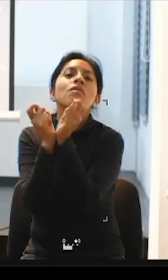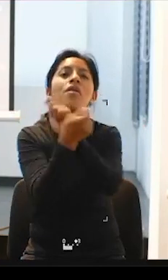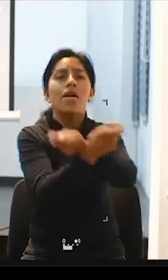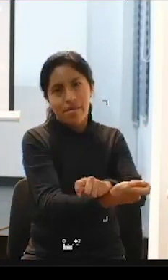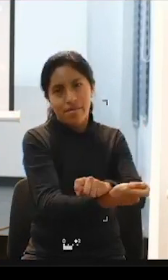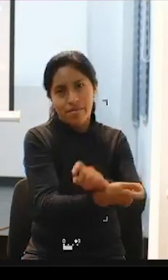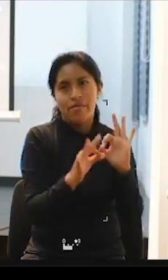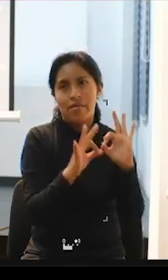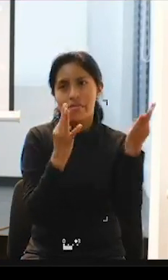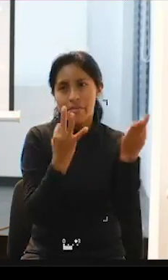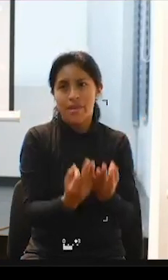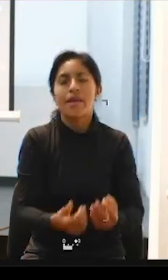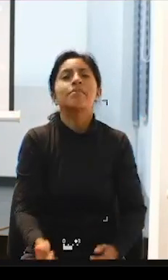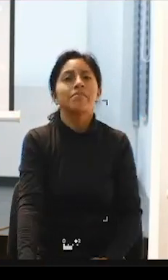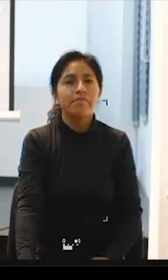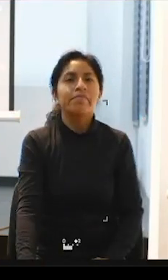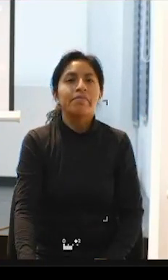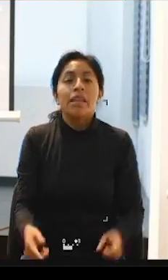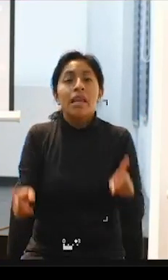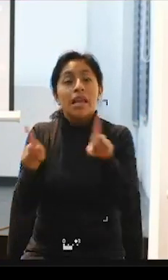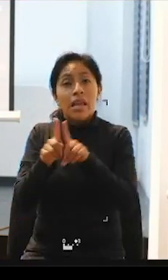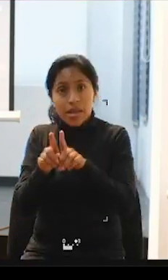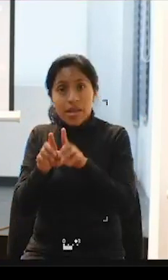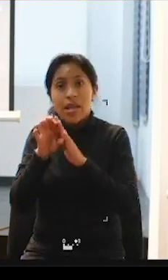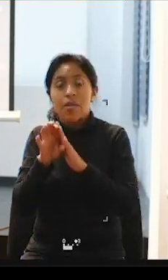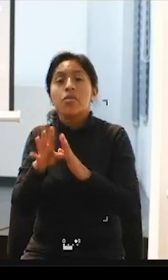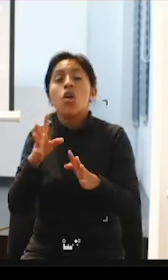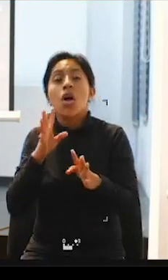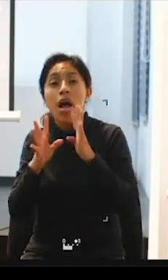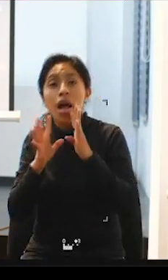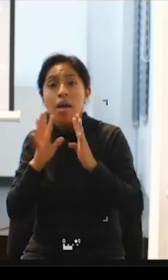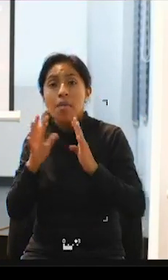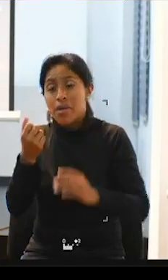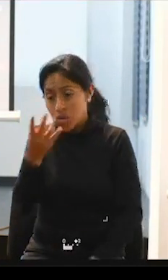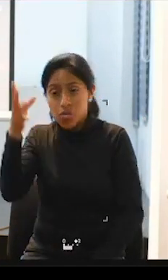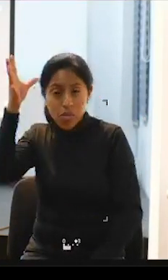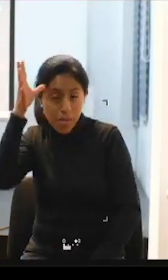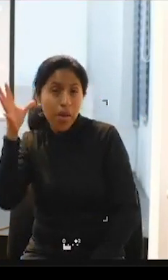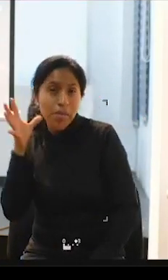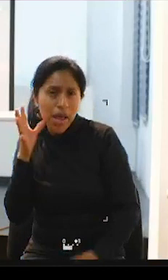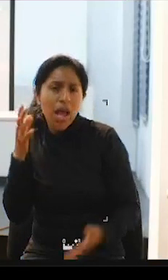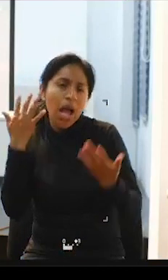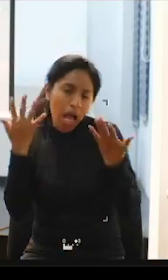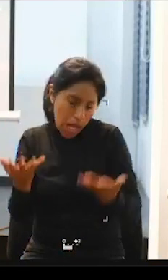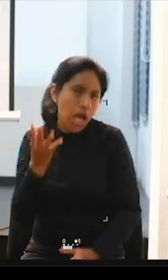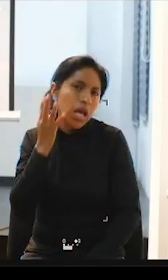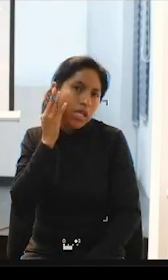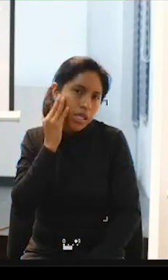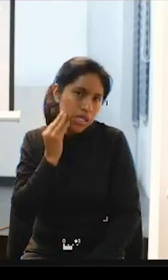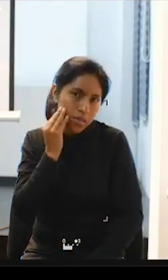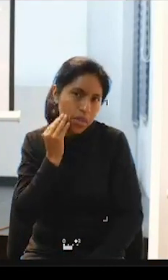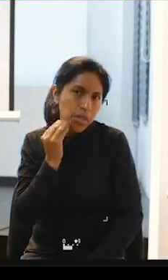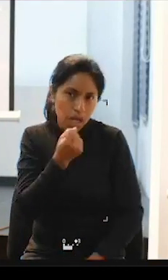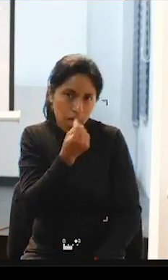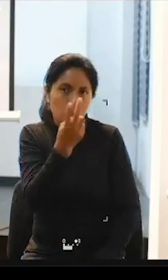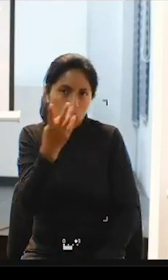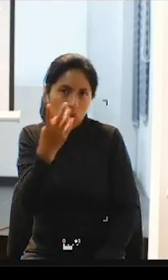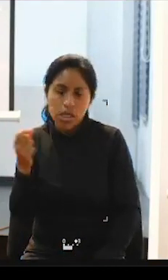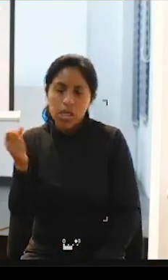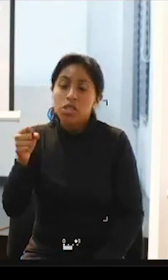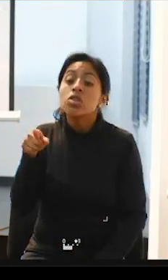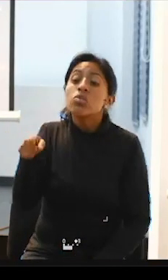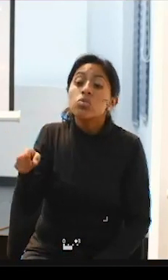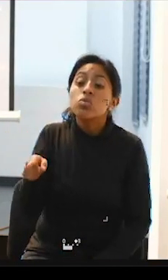¿no? porque si hablas con sus papás hemos tenido también experiencia hemos ido y hemos hablado con la familia le hemos dicho esto va a